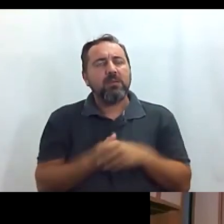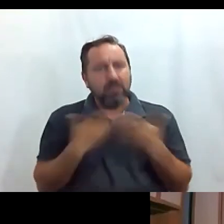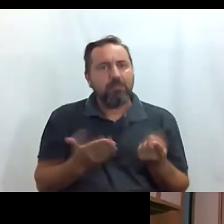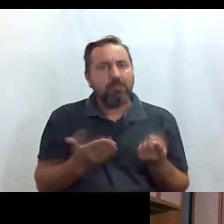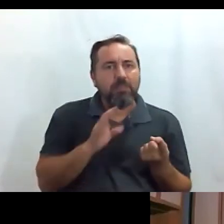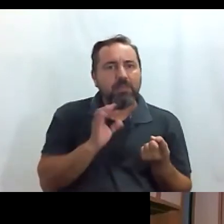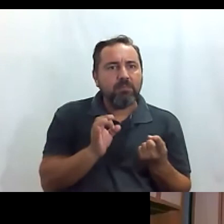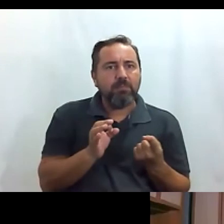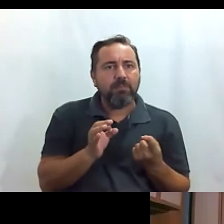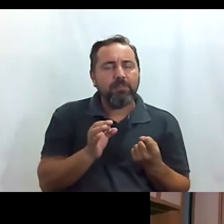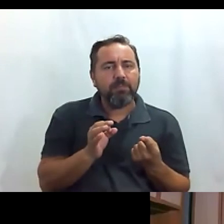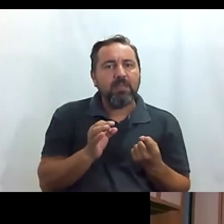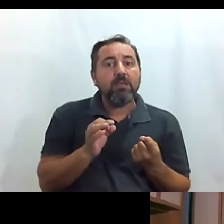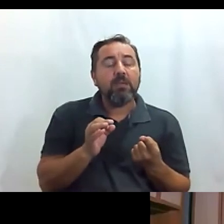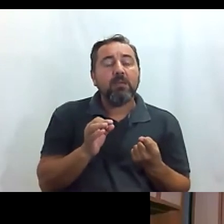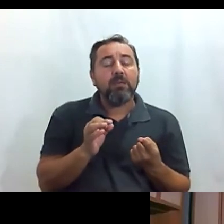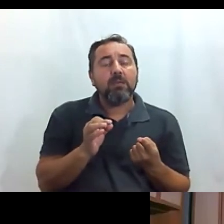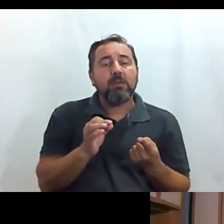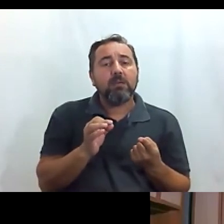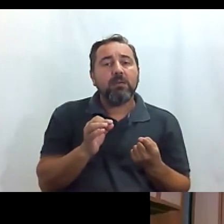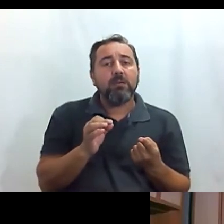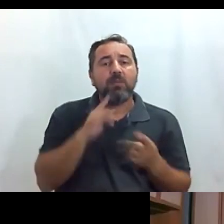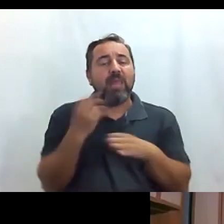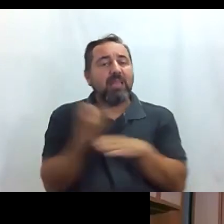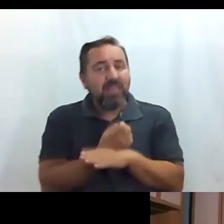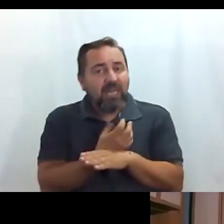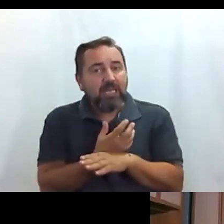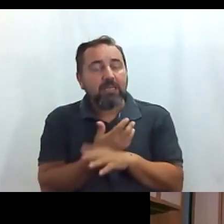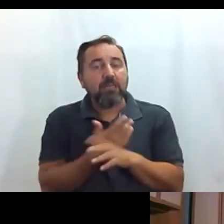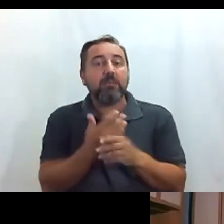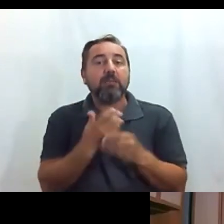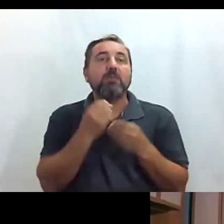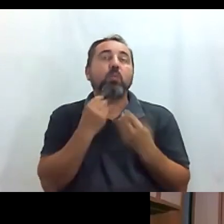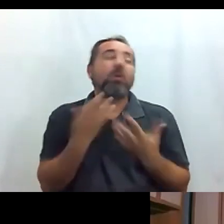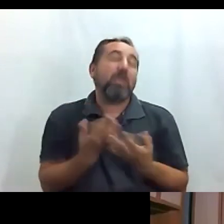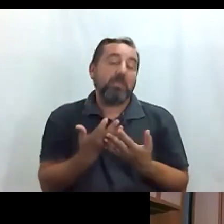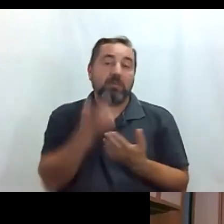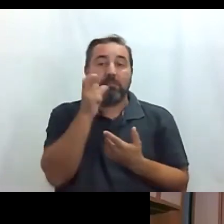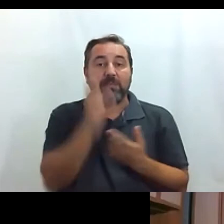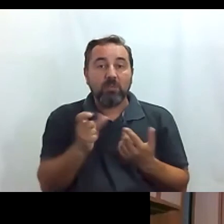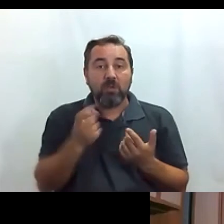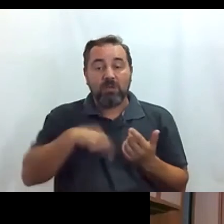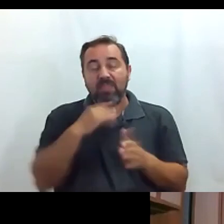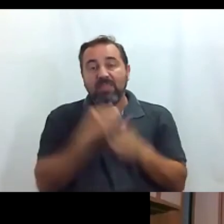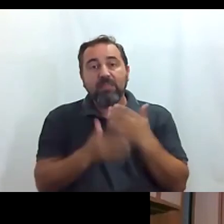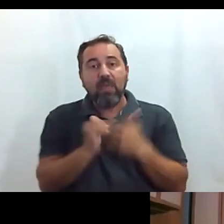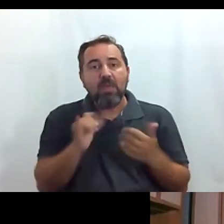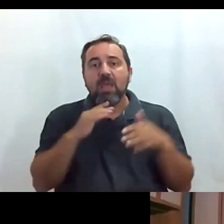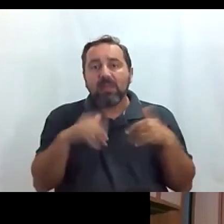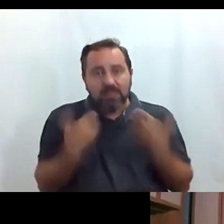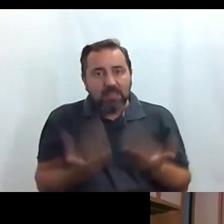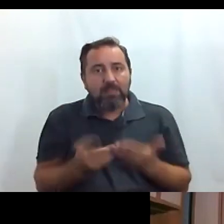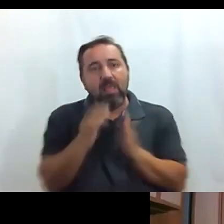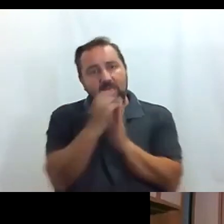sí además bueno tanto en el tren lo bueno es que las personas con algún tipo de discapacidad pues también tenemos un